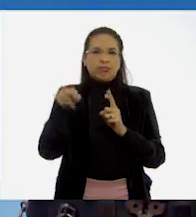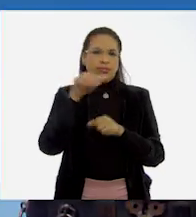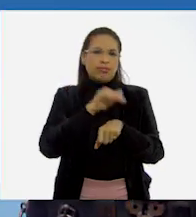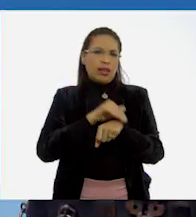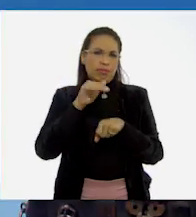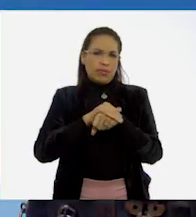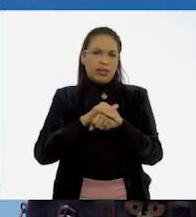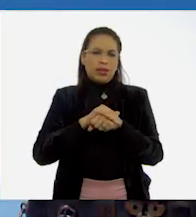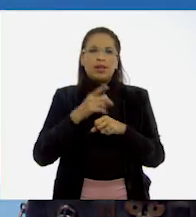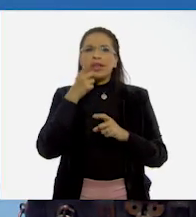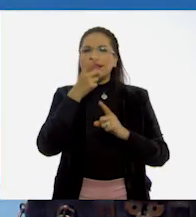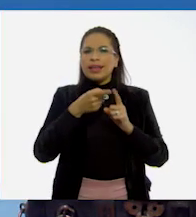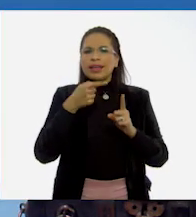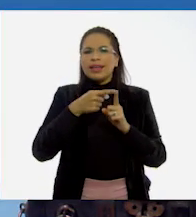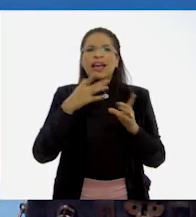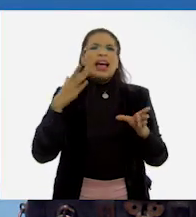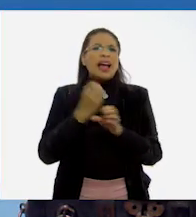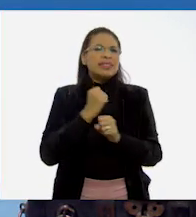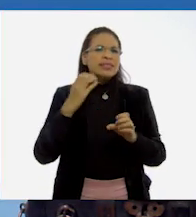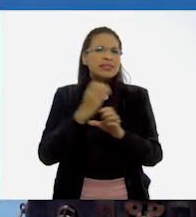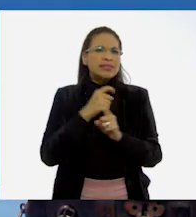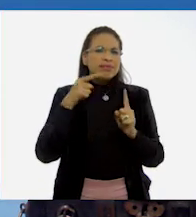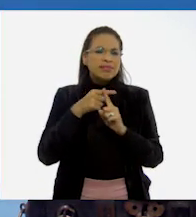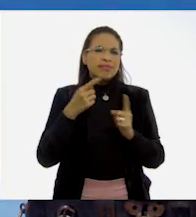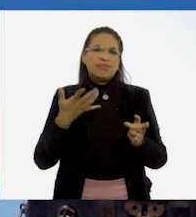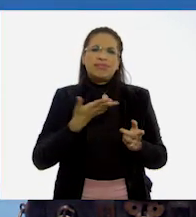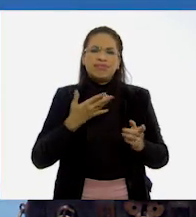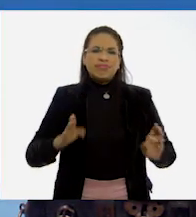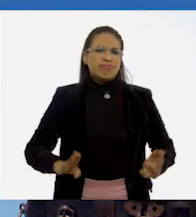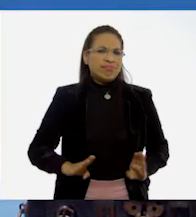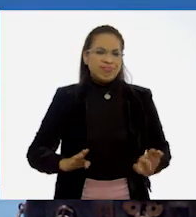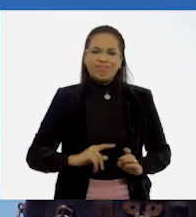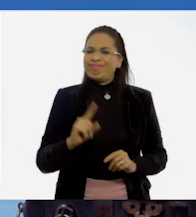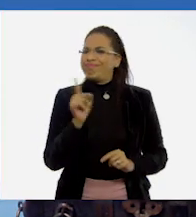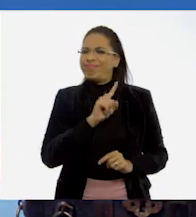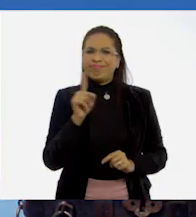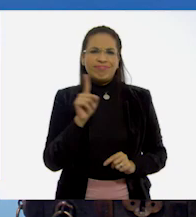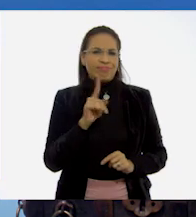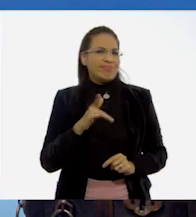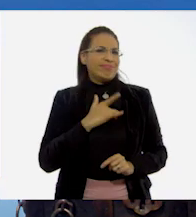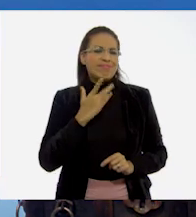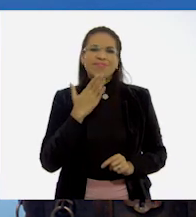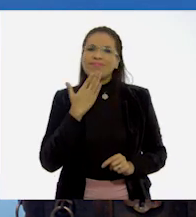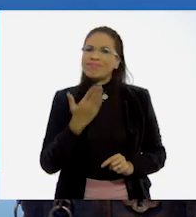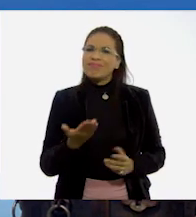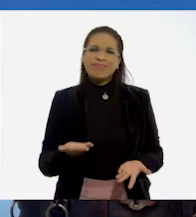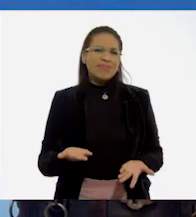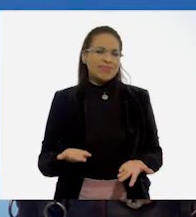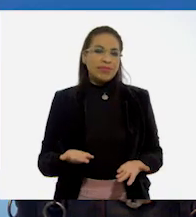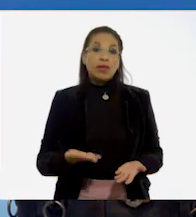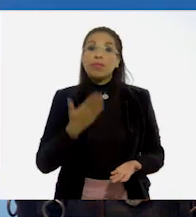amigos le decían apodos y tenían actitudes que no la hacían sentir bien ni bienvenida.